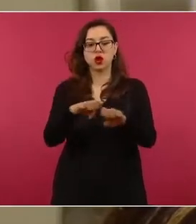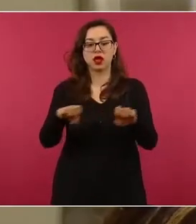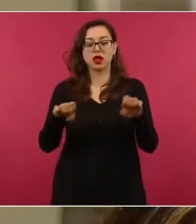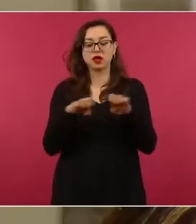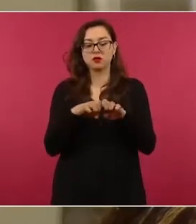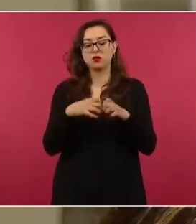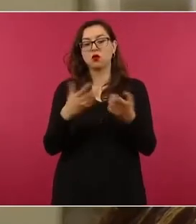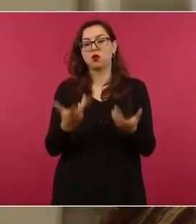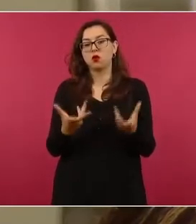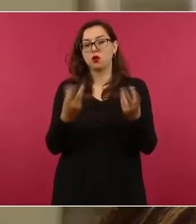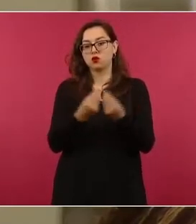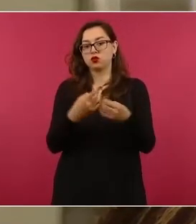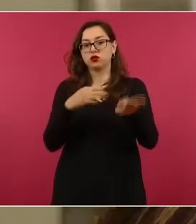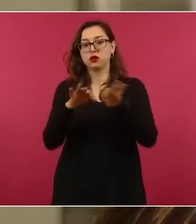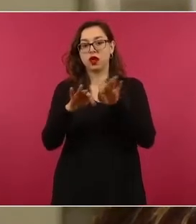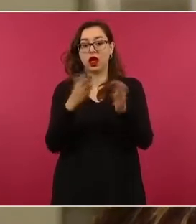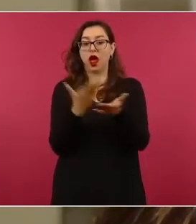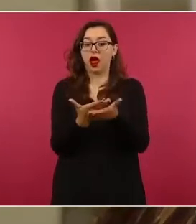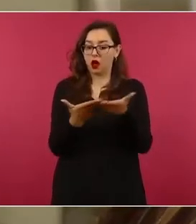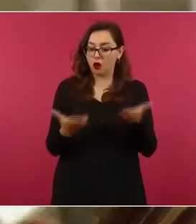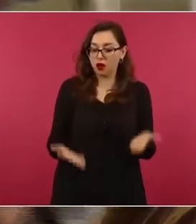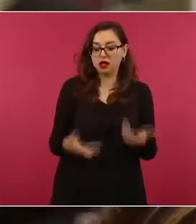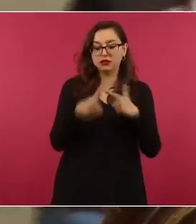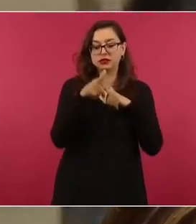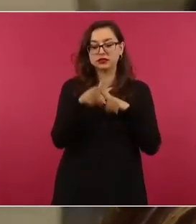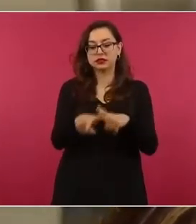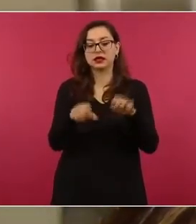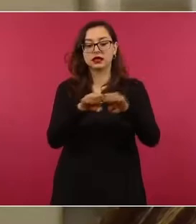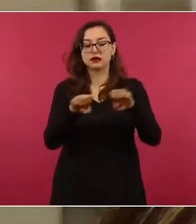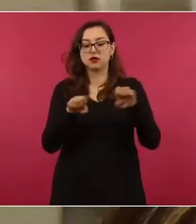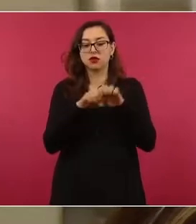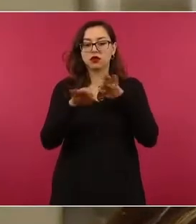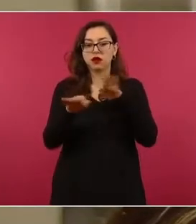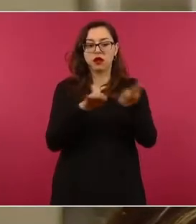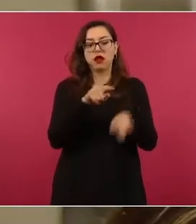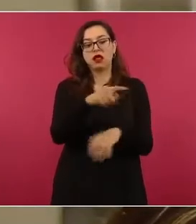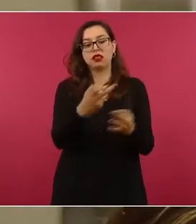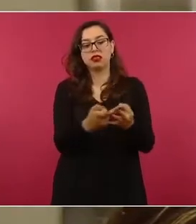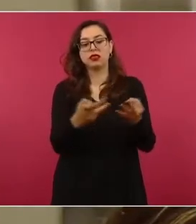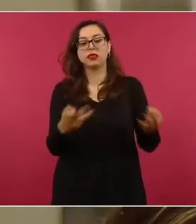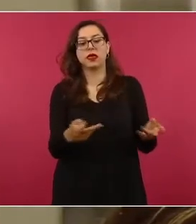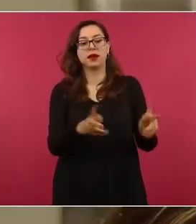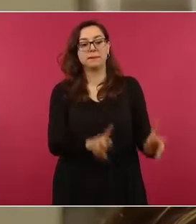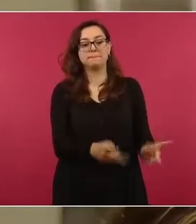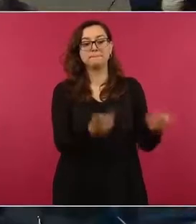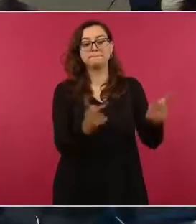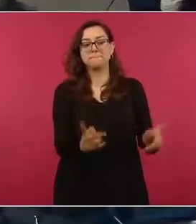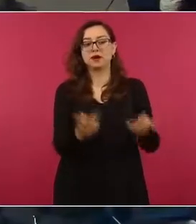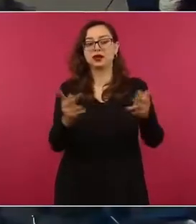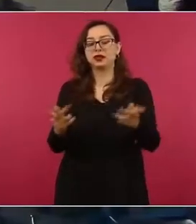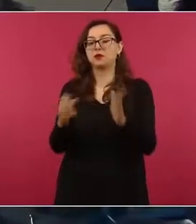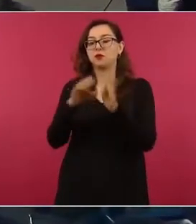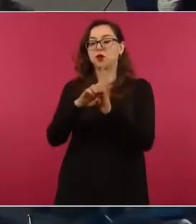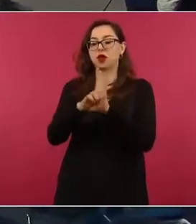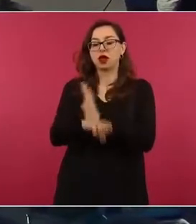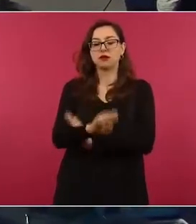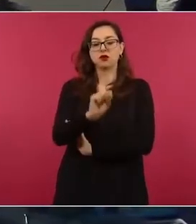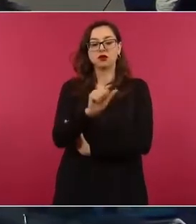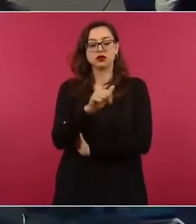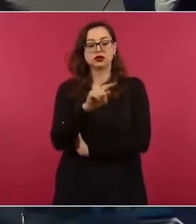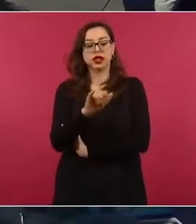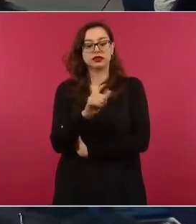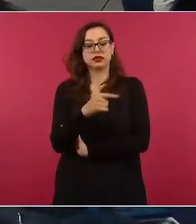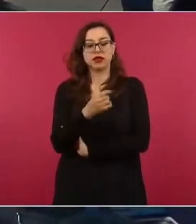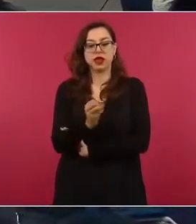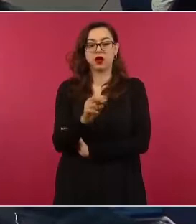a particulares y empresas, entre los que se encuentran los mismos que el doctor Santiago Nieto denunció ante la Fiscalía